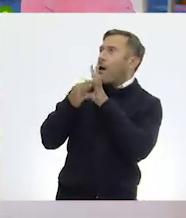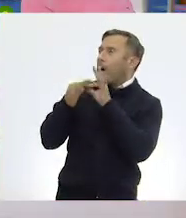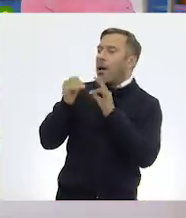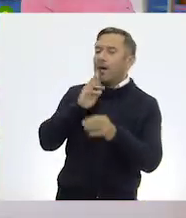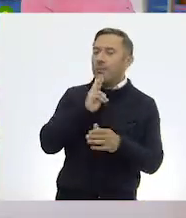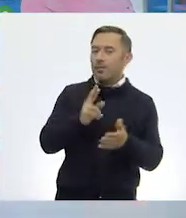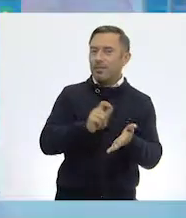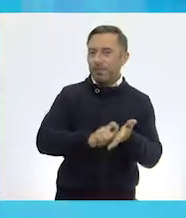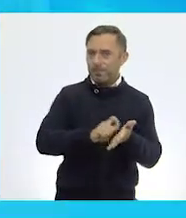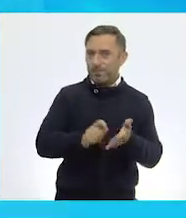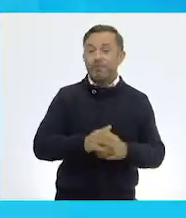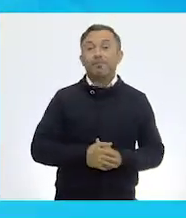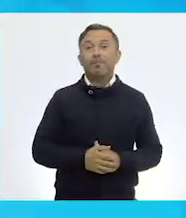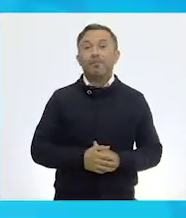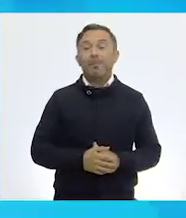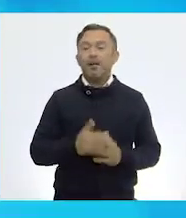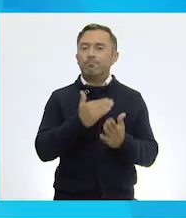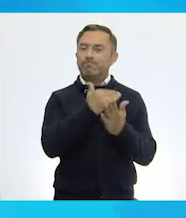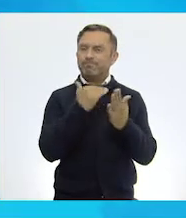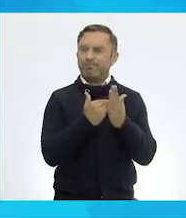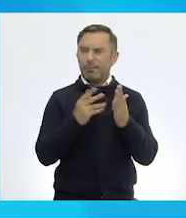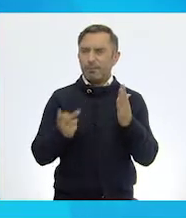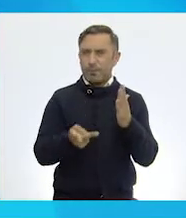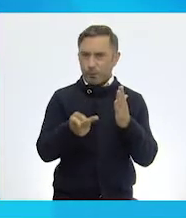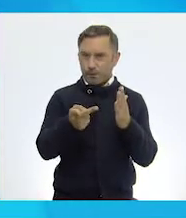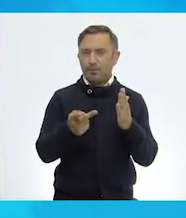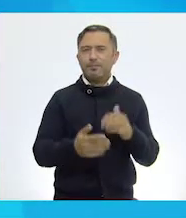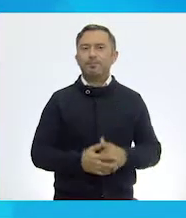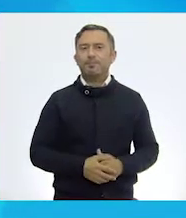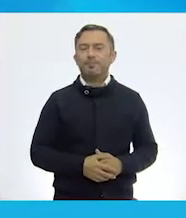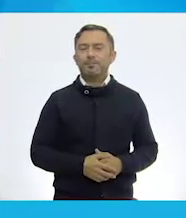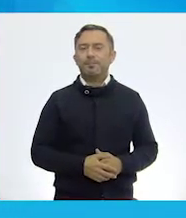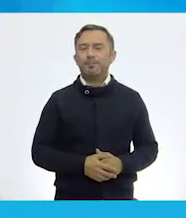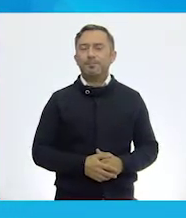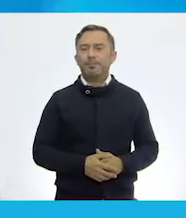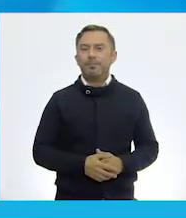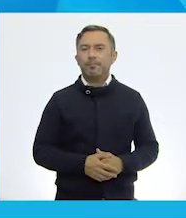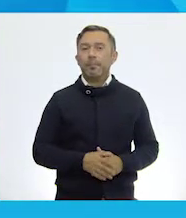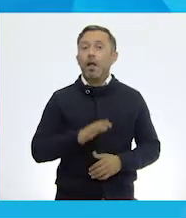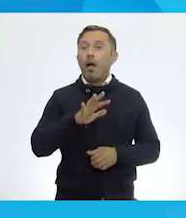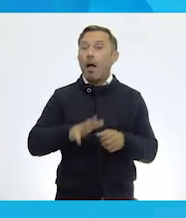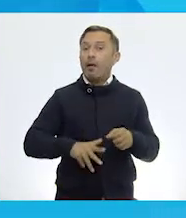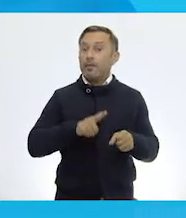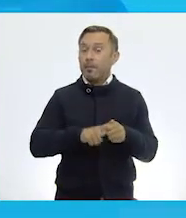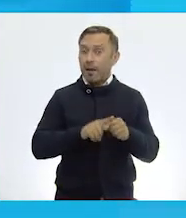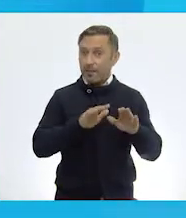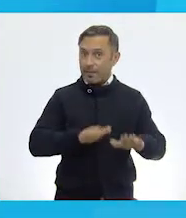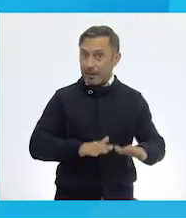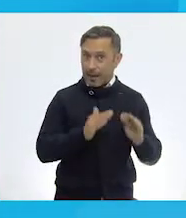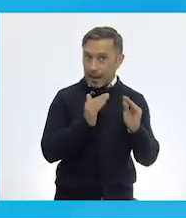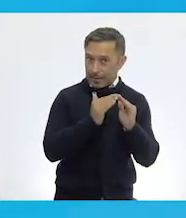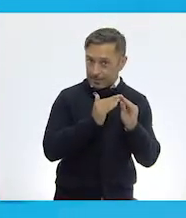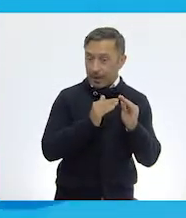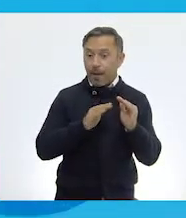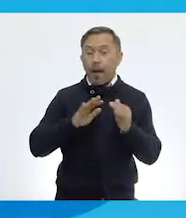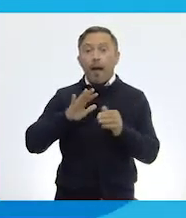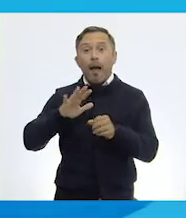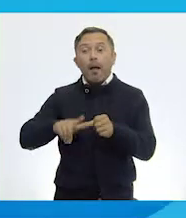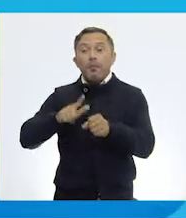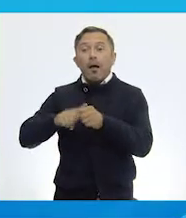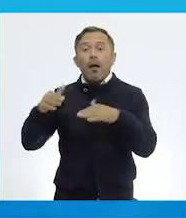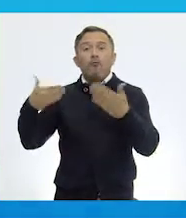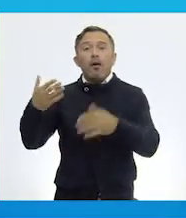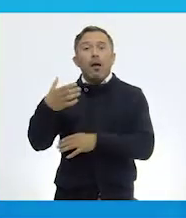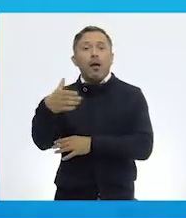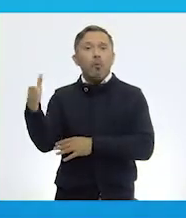sigue? La pregunta que sigue es... ¿Qué diferencia hay entre los animales domésticos y los silvestres?